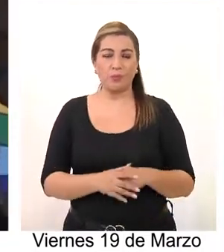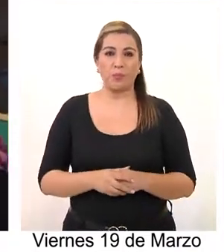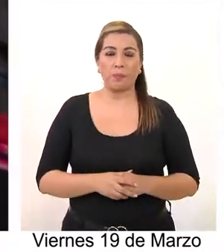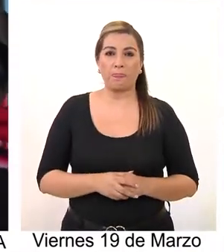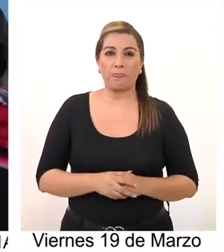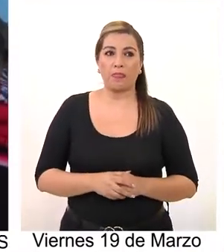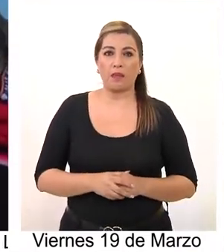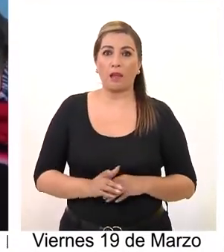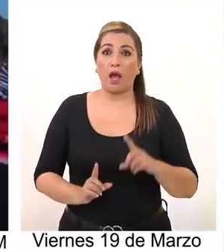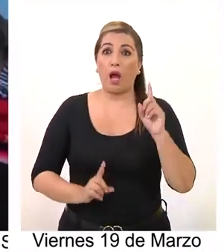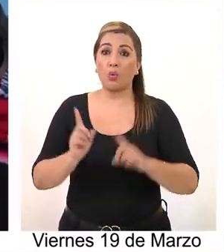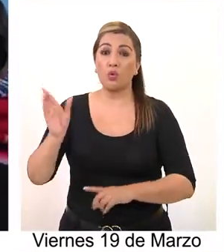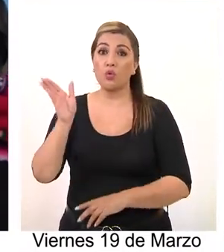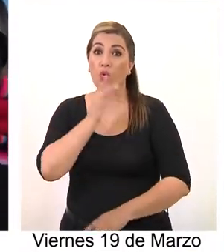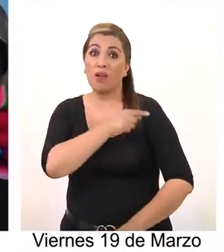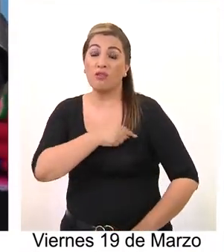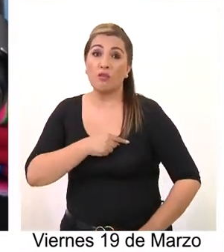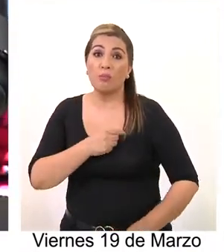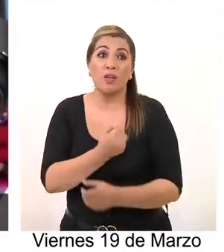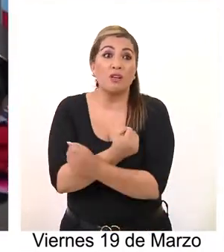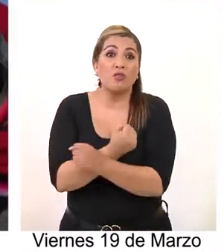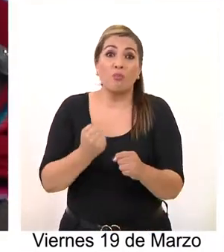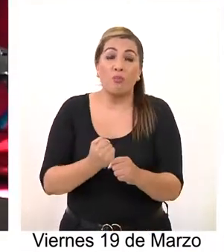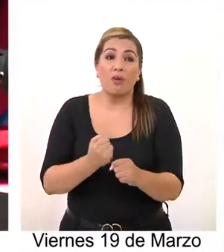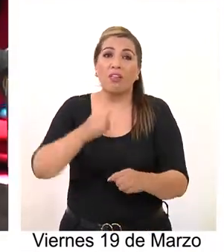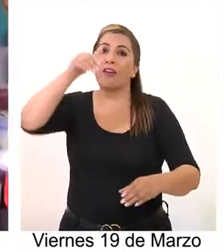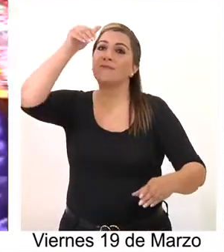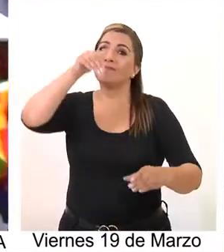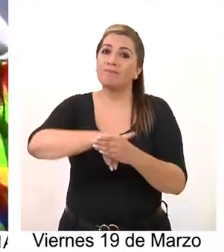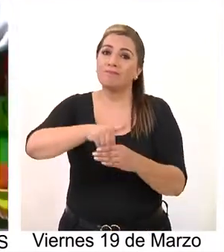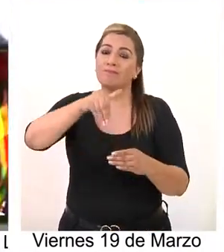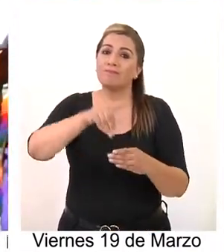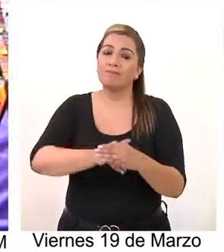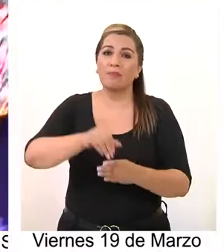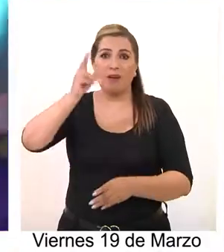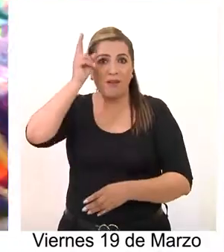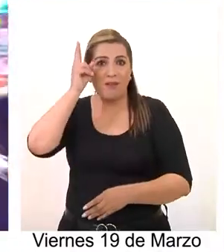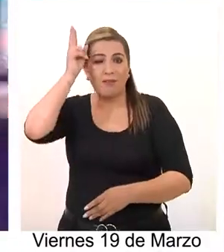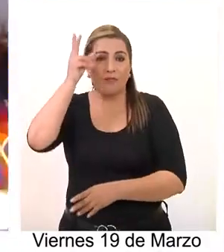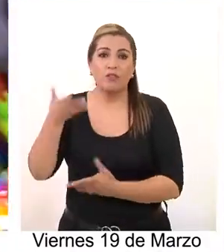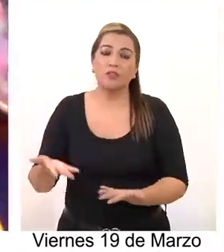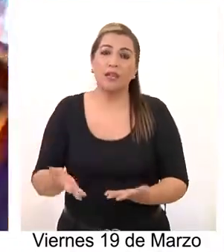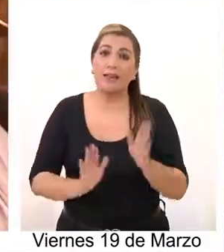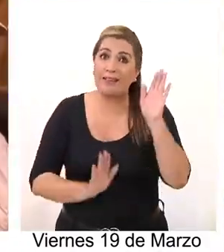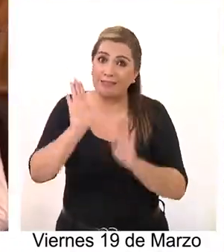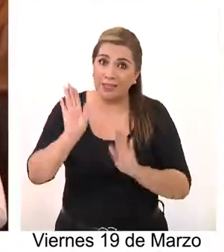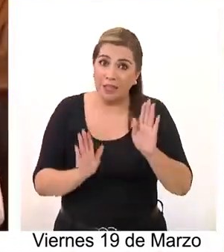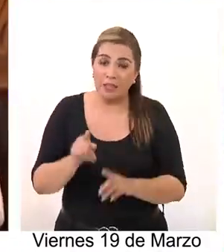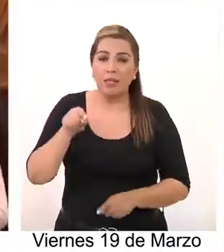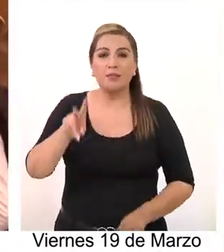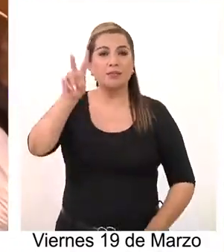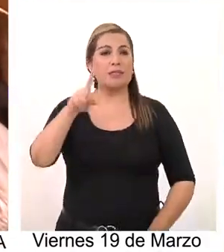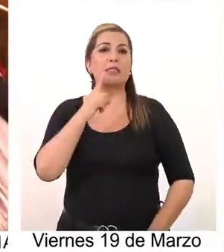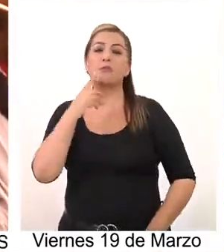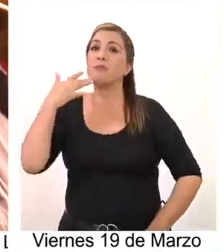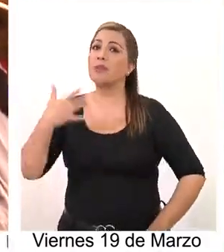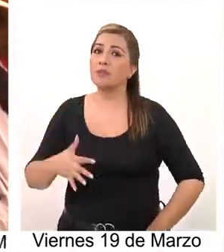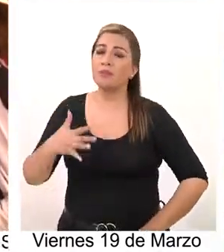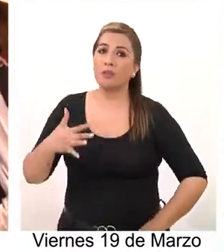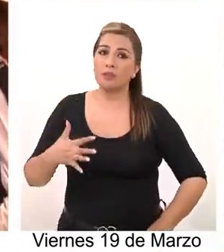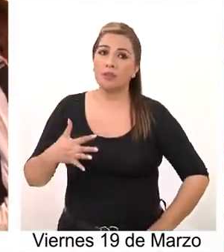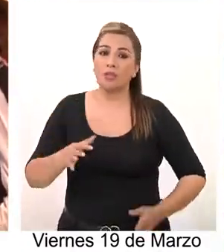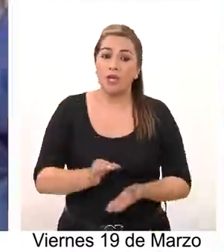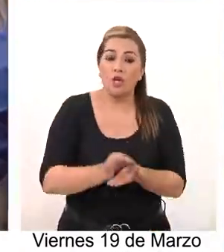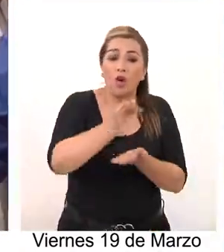votar. En definitiva, quienes no estén inscritos no podrán optar a la papeleta de los pueblos originarios. Sin embargo, lo